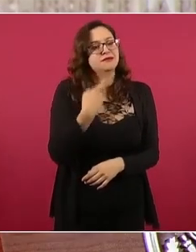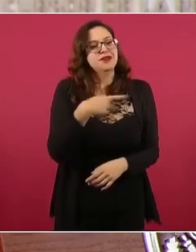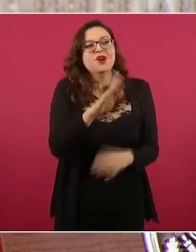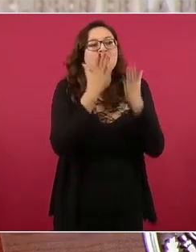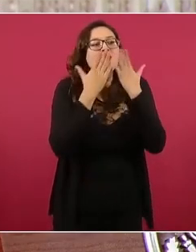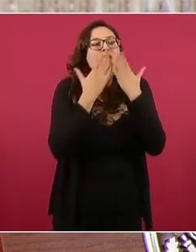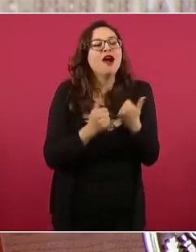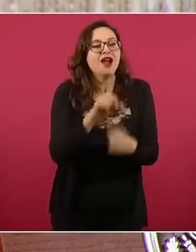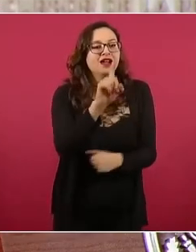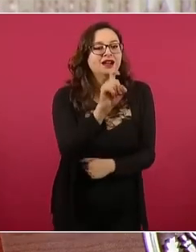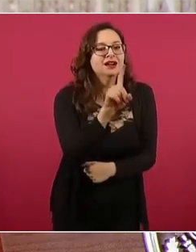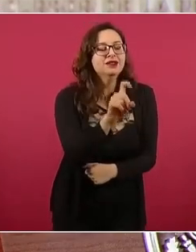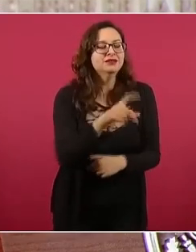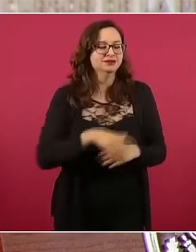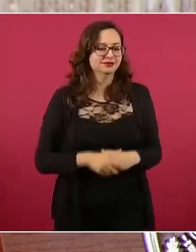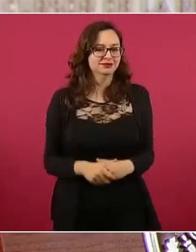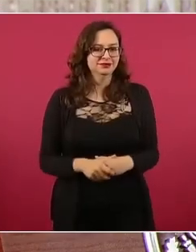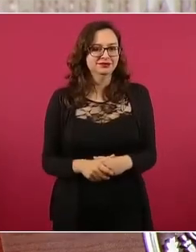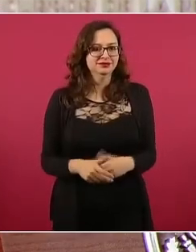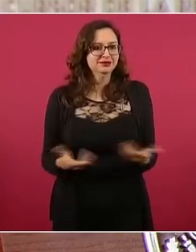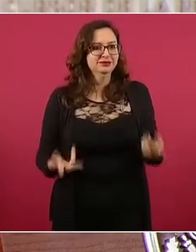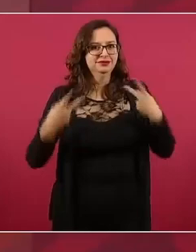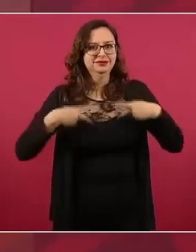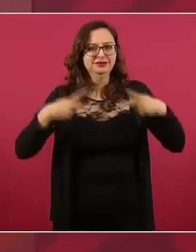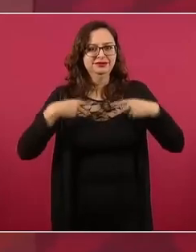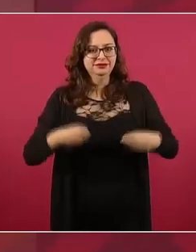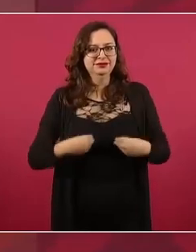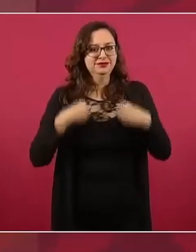Pero además la salud de la gente,